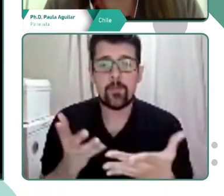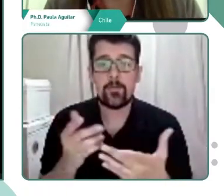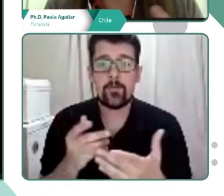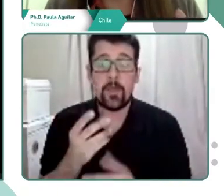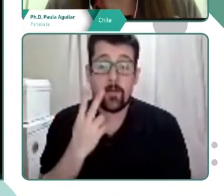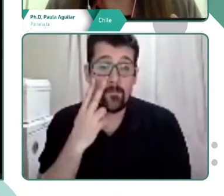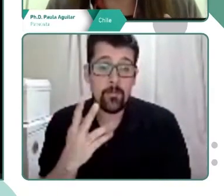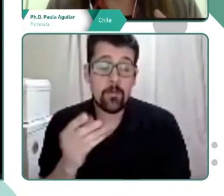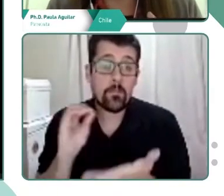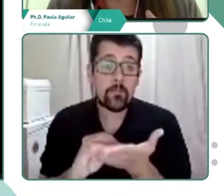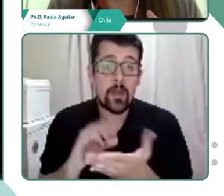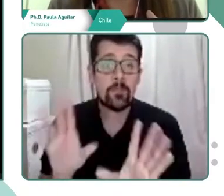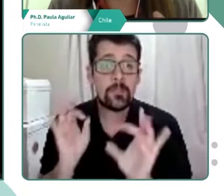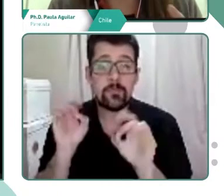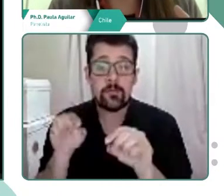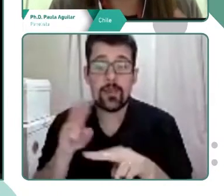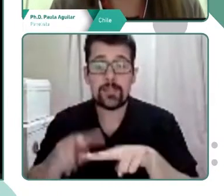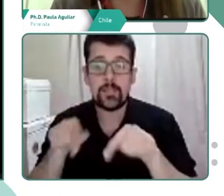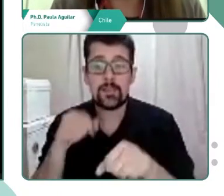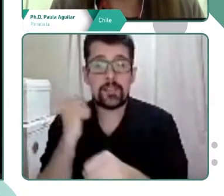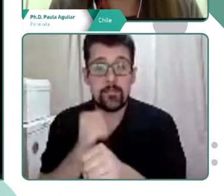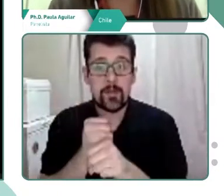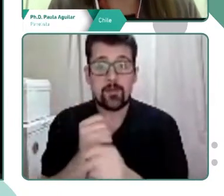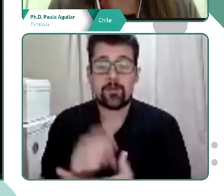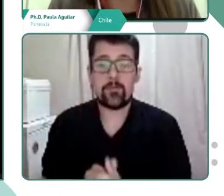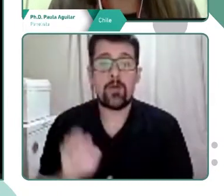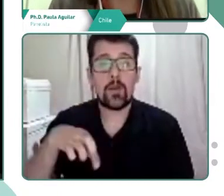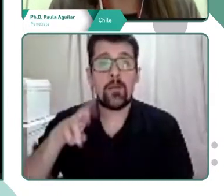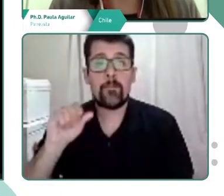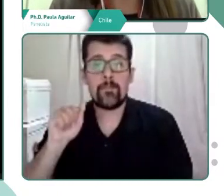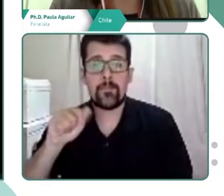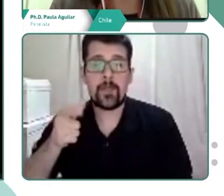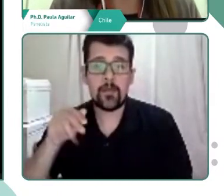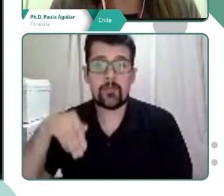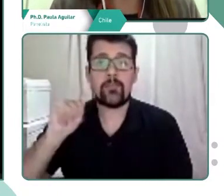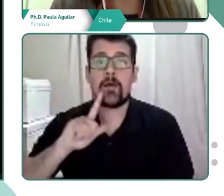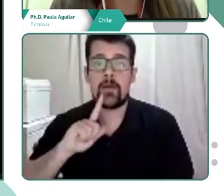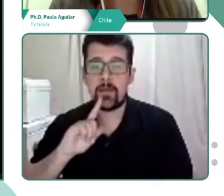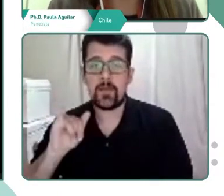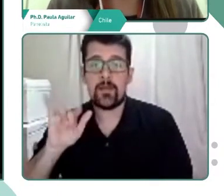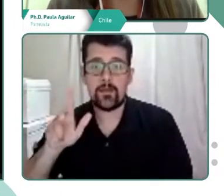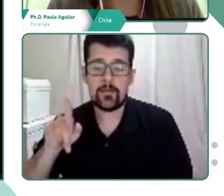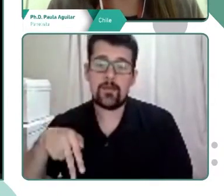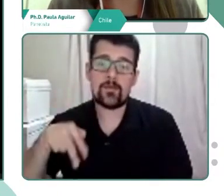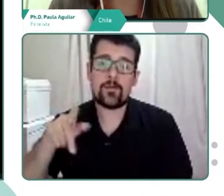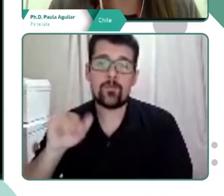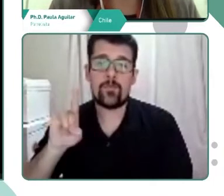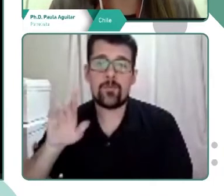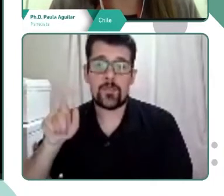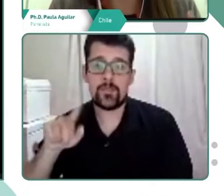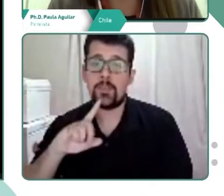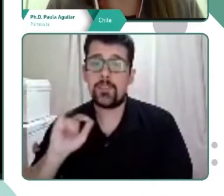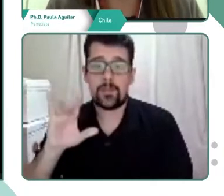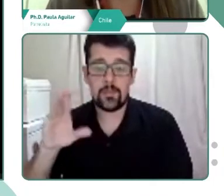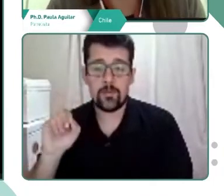más apropiado para realizar este tipo de análisis, el pragmalingüístico, porque, como sabemos, la pragmática es una disciplina dentro